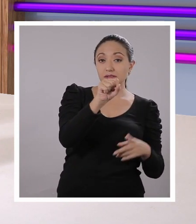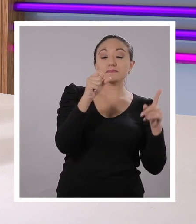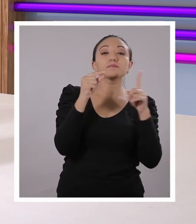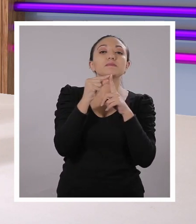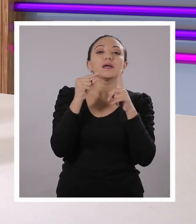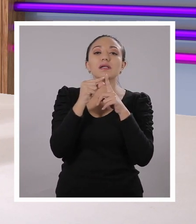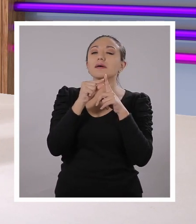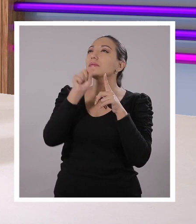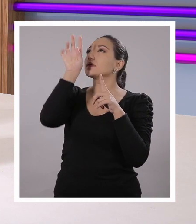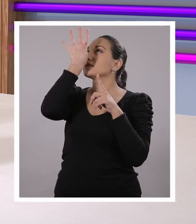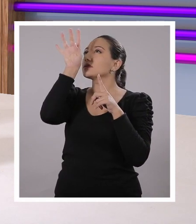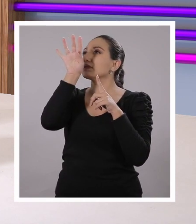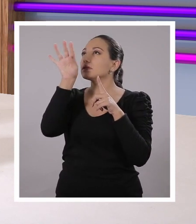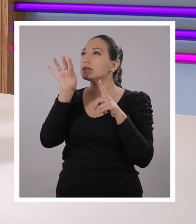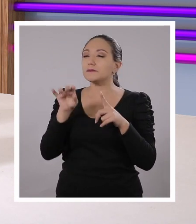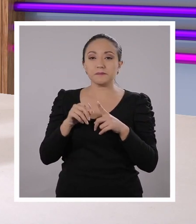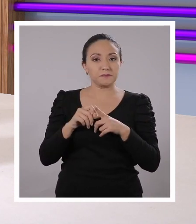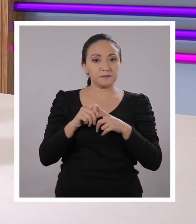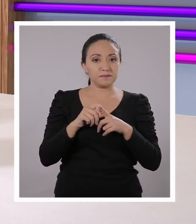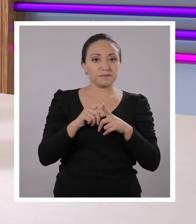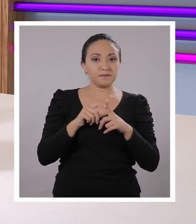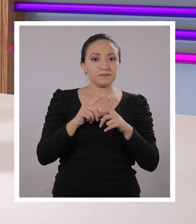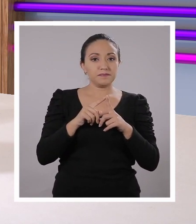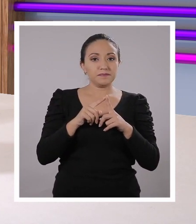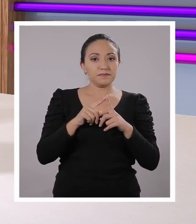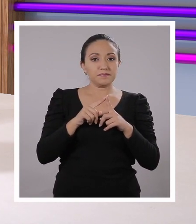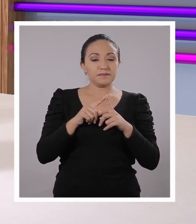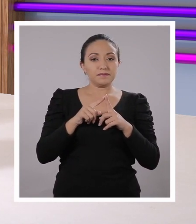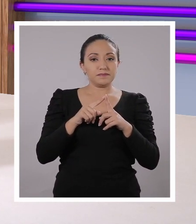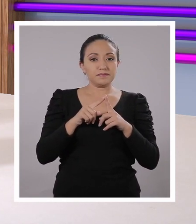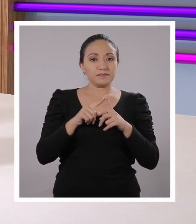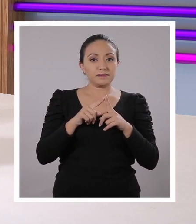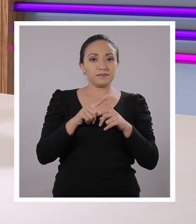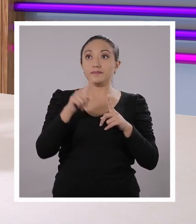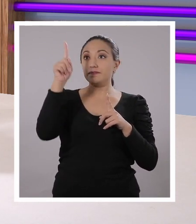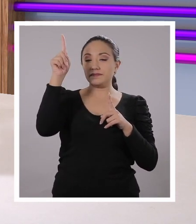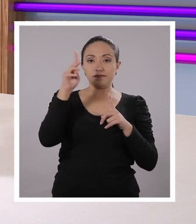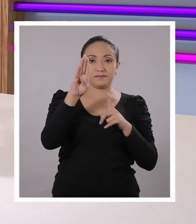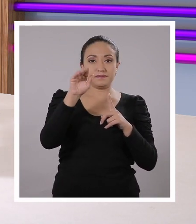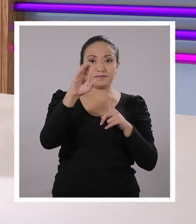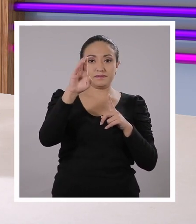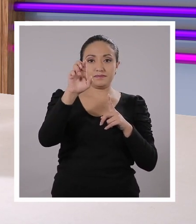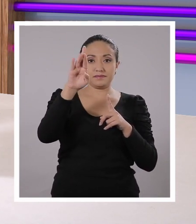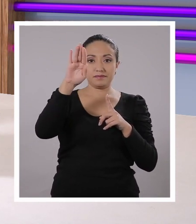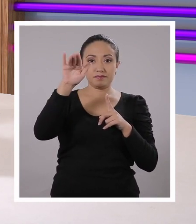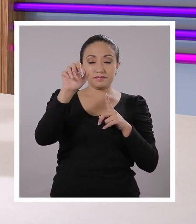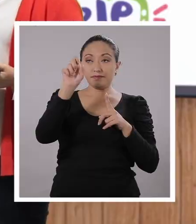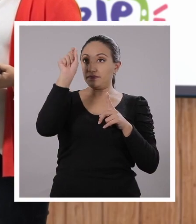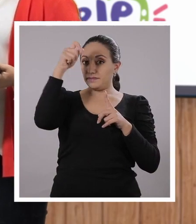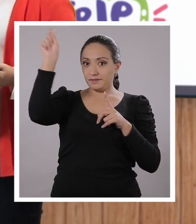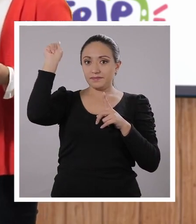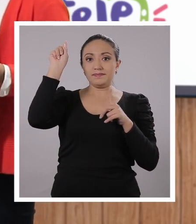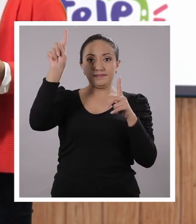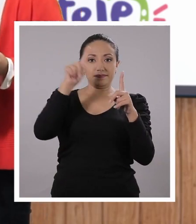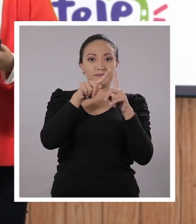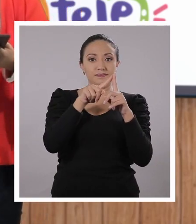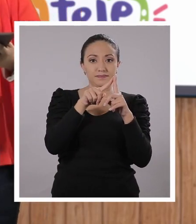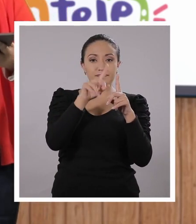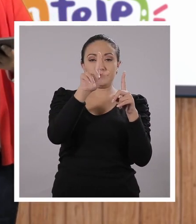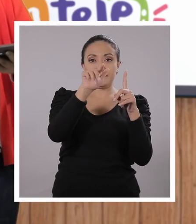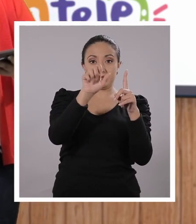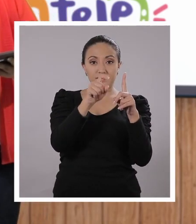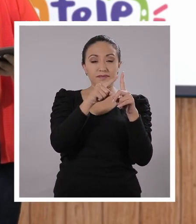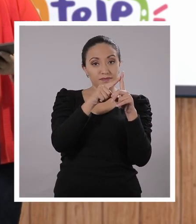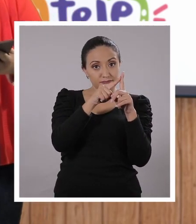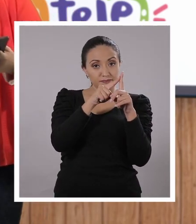Las... ¿Cuál sería la primera palabra? Tic, toc, tic, toc. ¡Bacterias! Bacterias, perfecto.